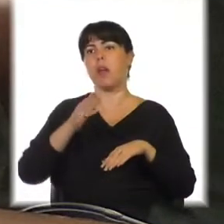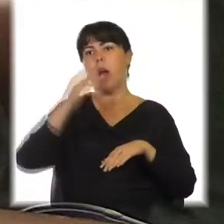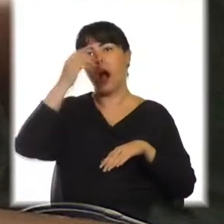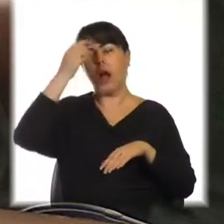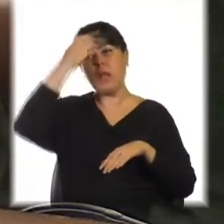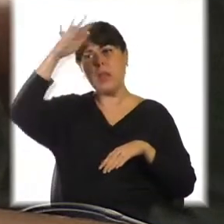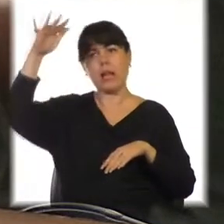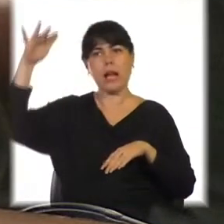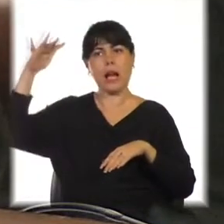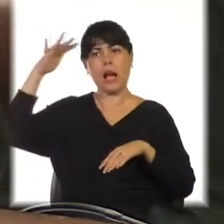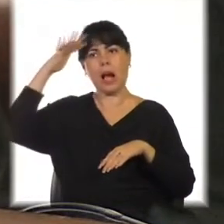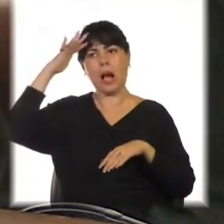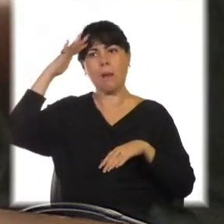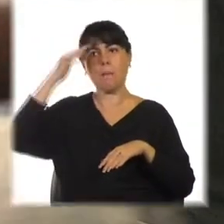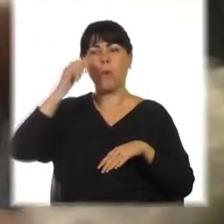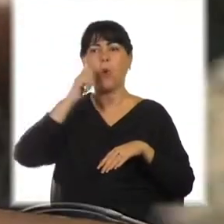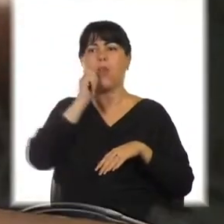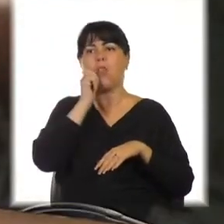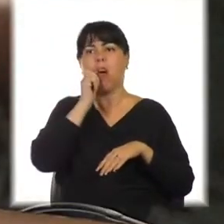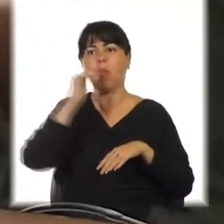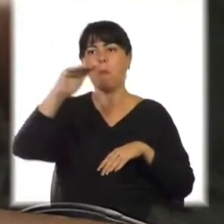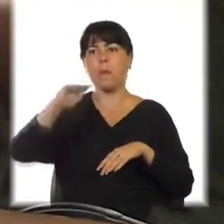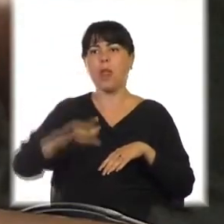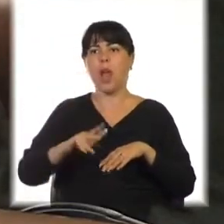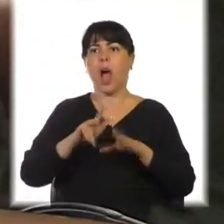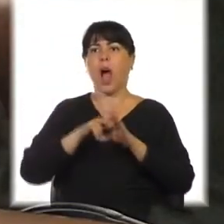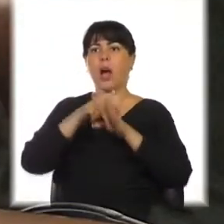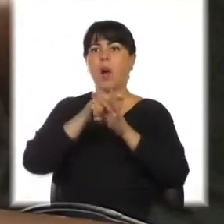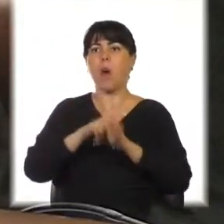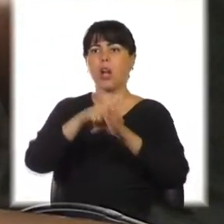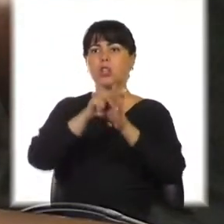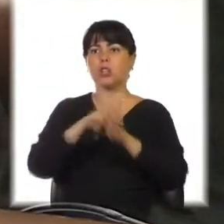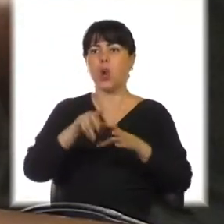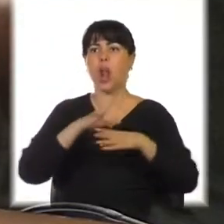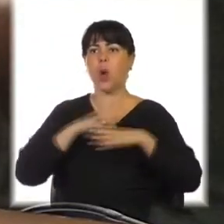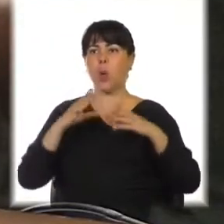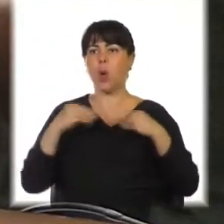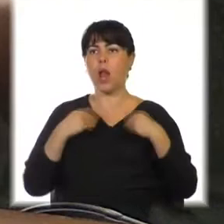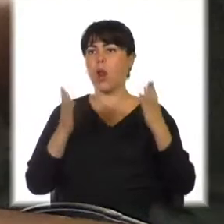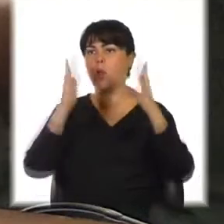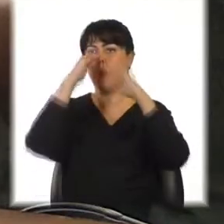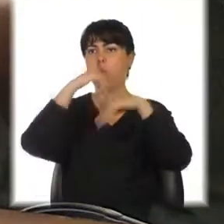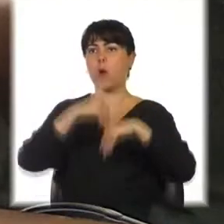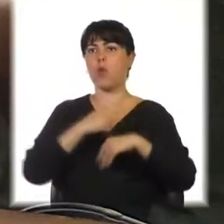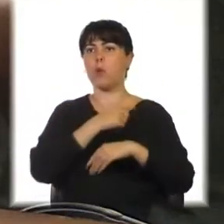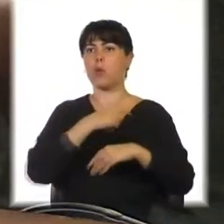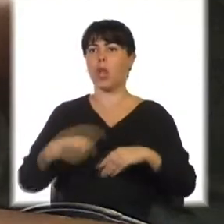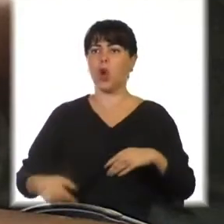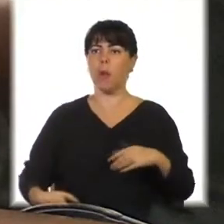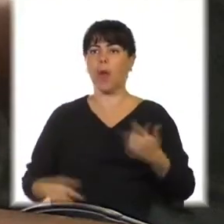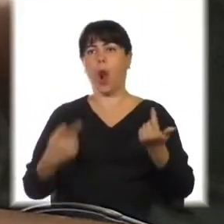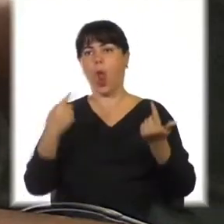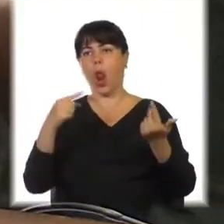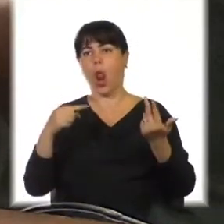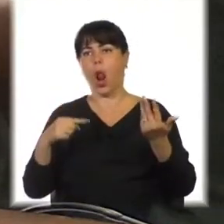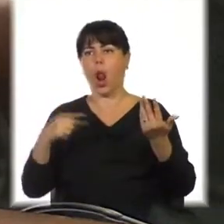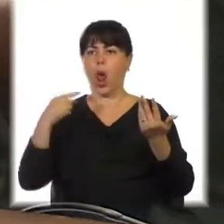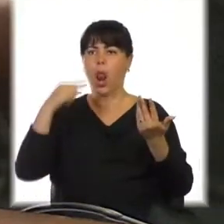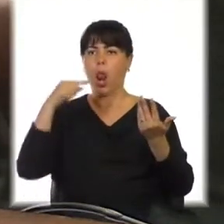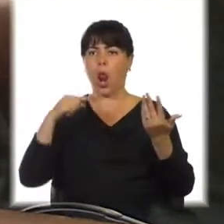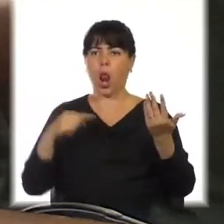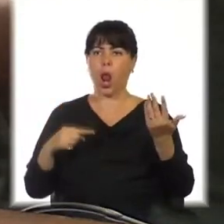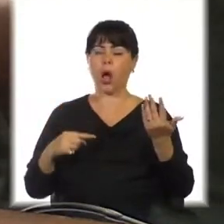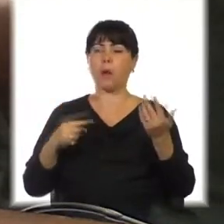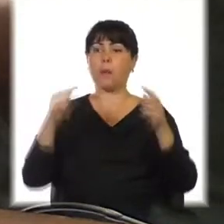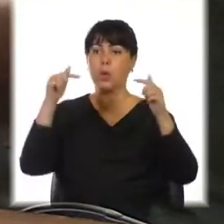los menores no se pueden subir a un caballo en un medio natural como es, porque el gobierno, este gobierno y esta fuerza política dice para